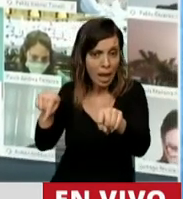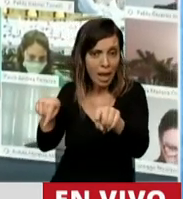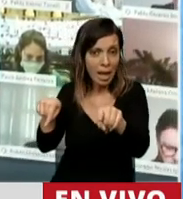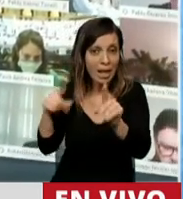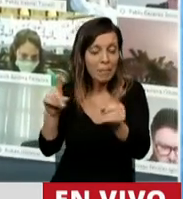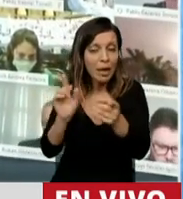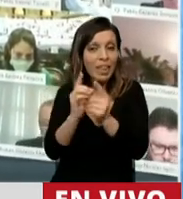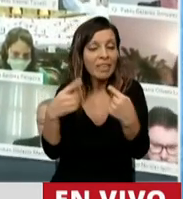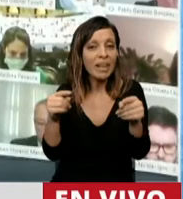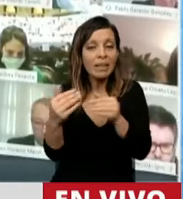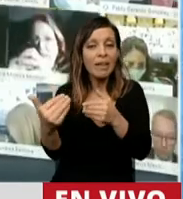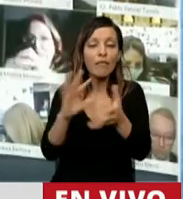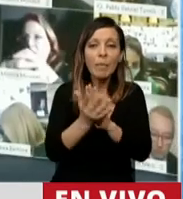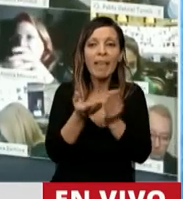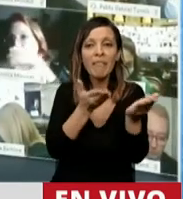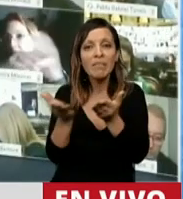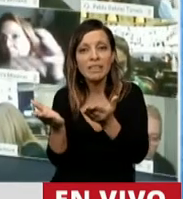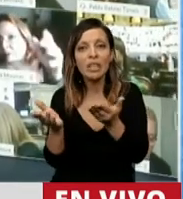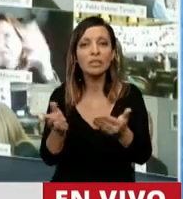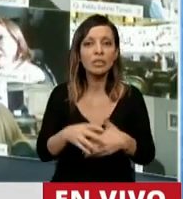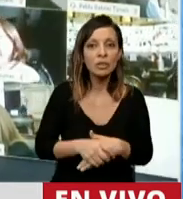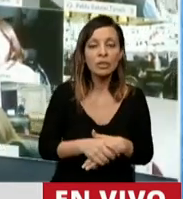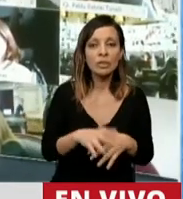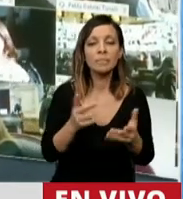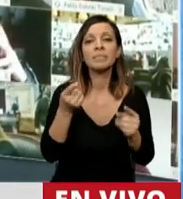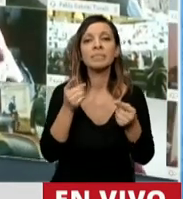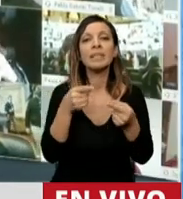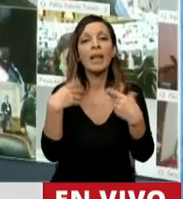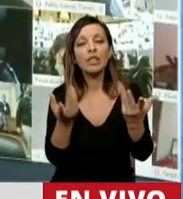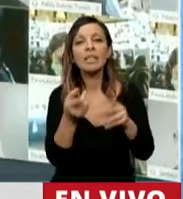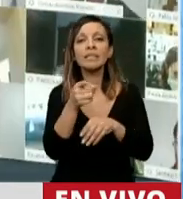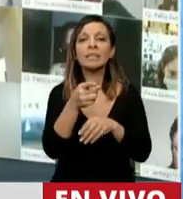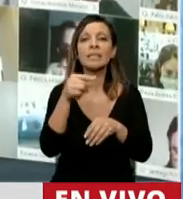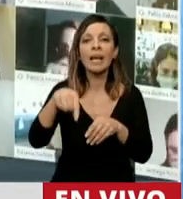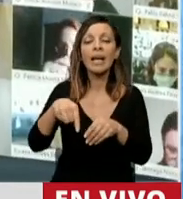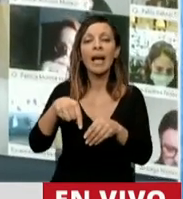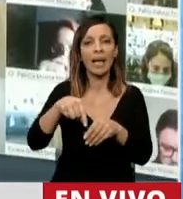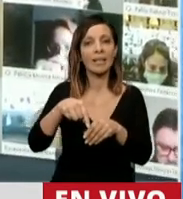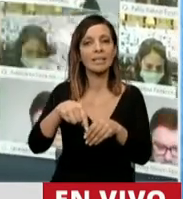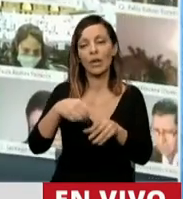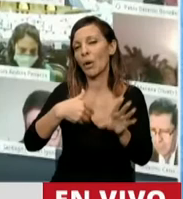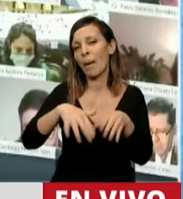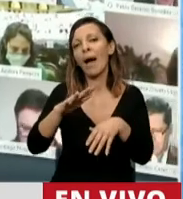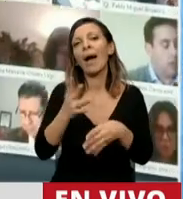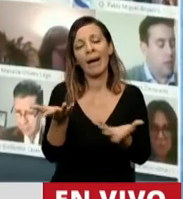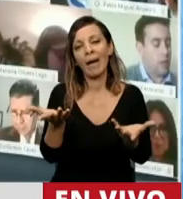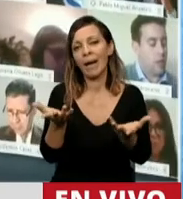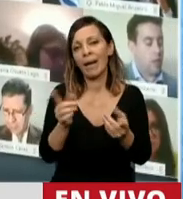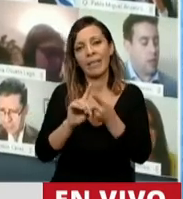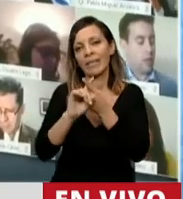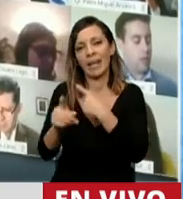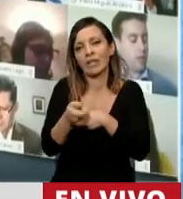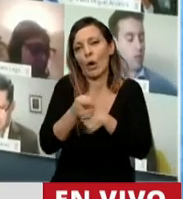han presentado antes de la aprobación de esta ley. Esto, señor presidente, va directo a los estrados